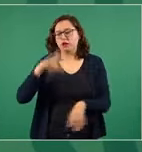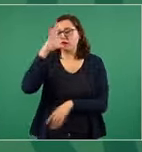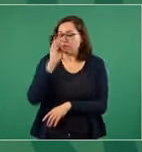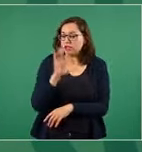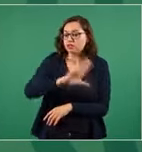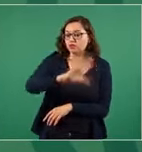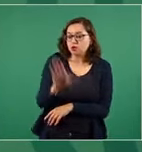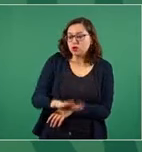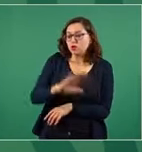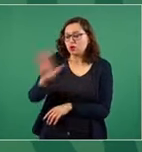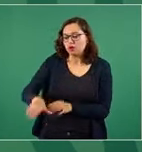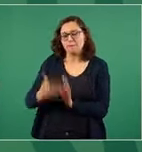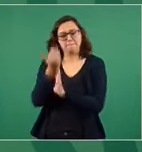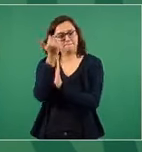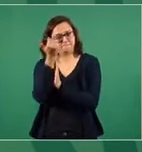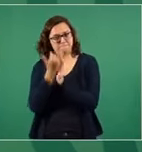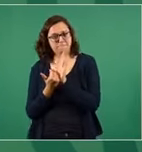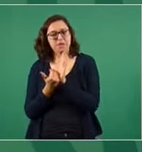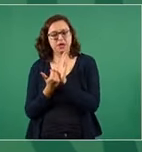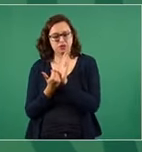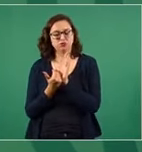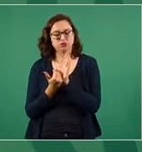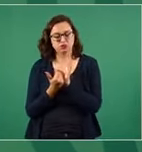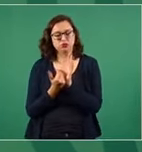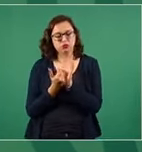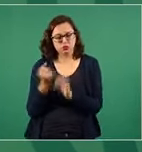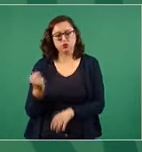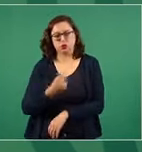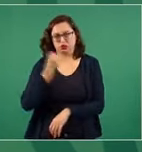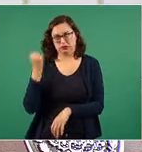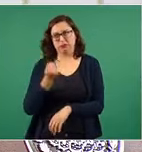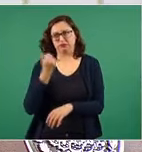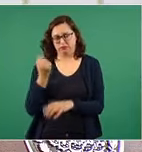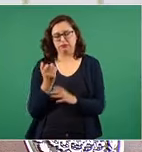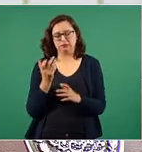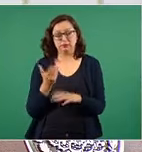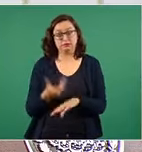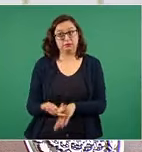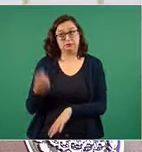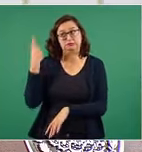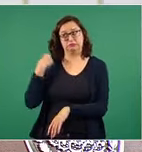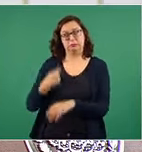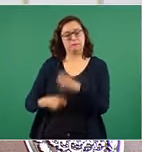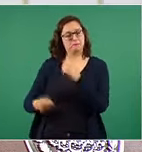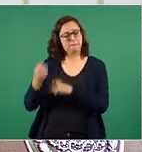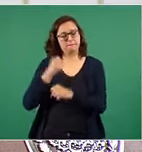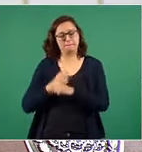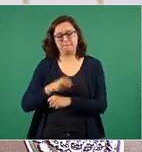desgracias como las que padecimos, pero aún